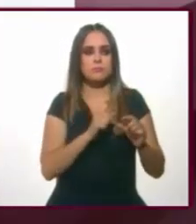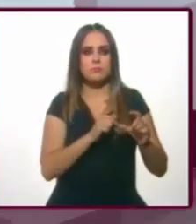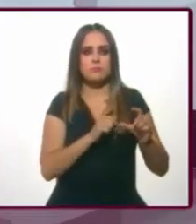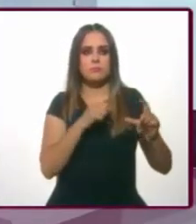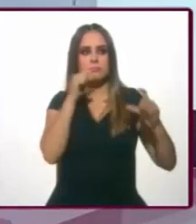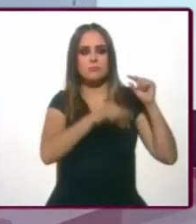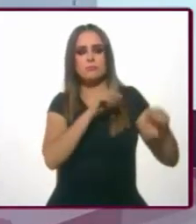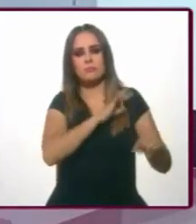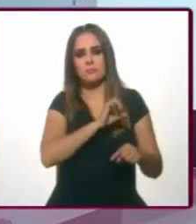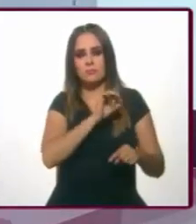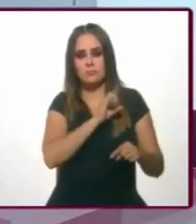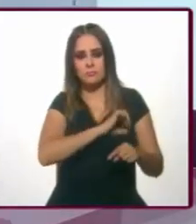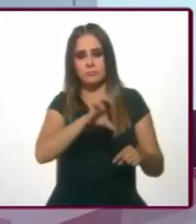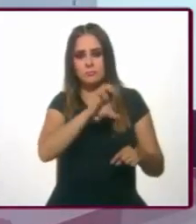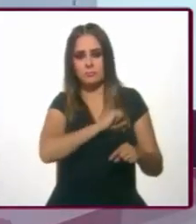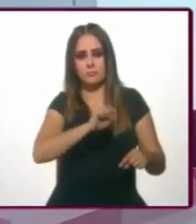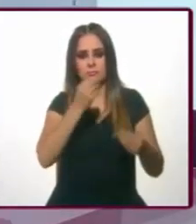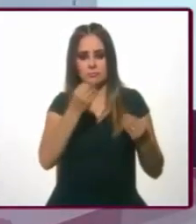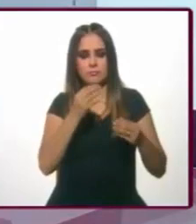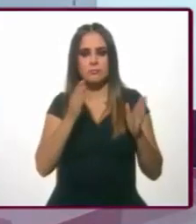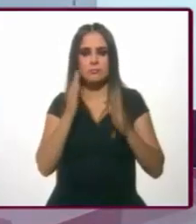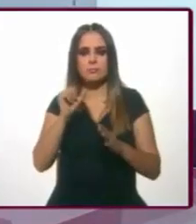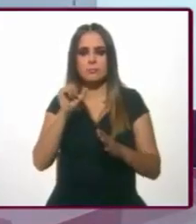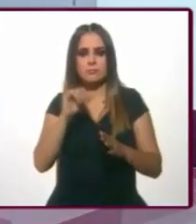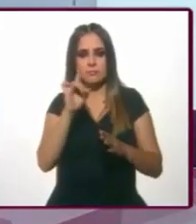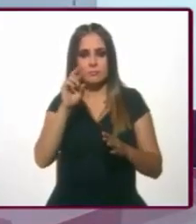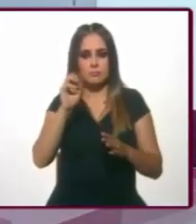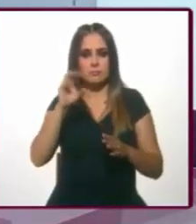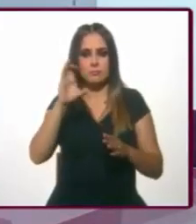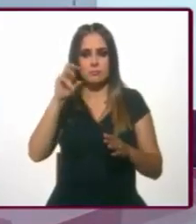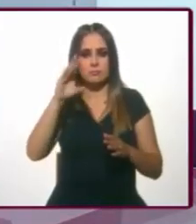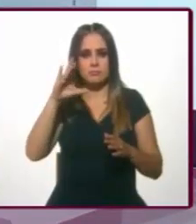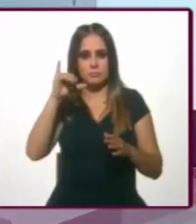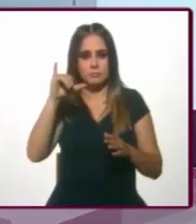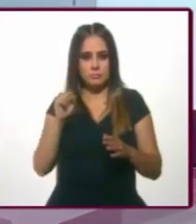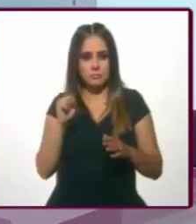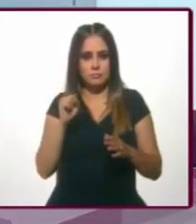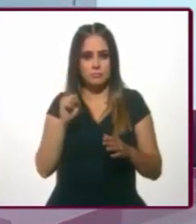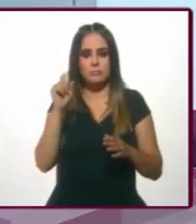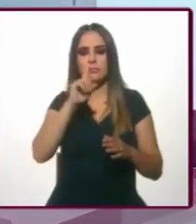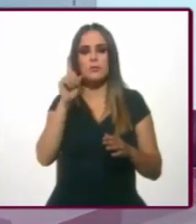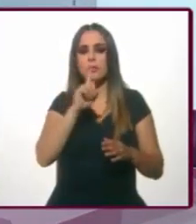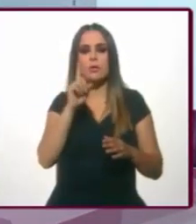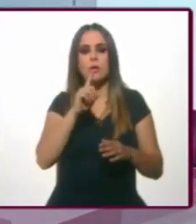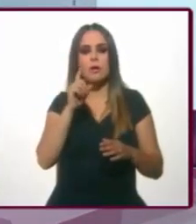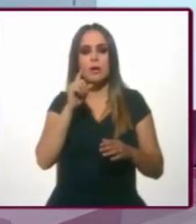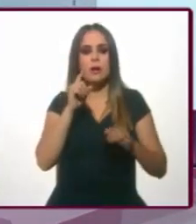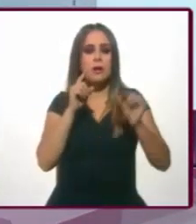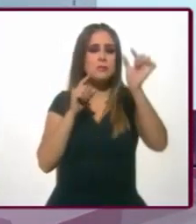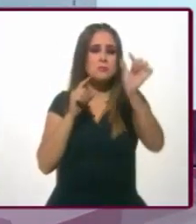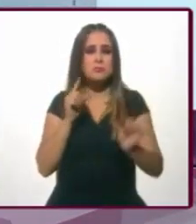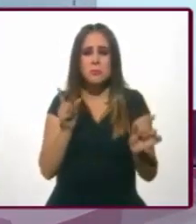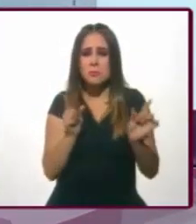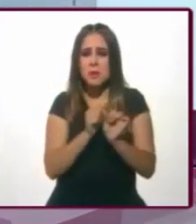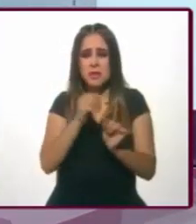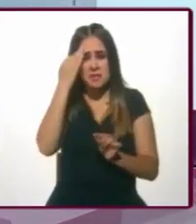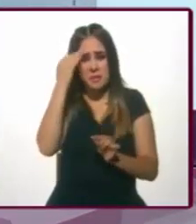viene este de Alejandro Encinas, que no duró mucho tiempo. Marcelo Ebrard. No, este muy breve,